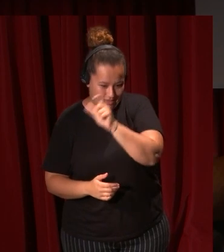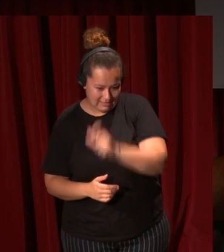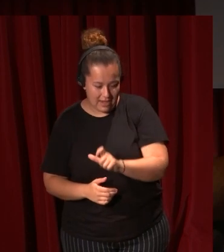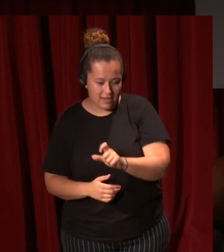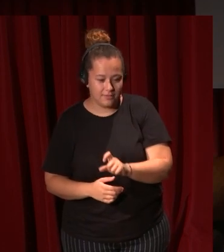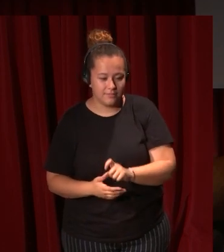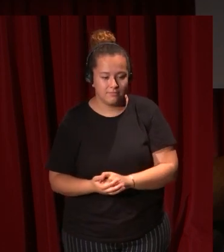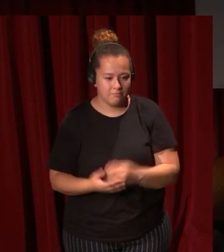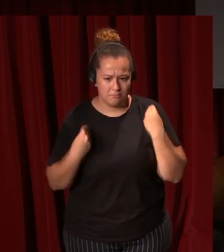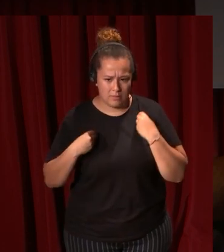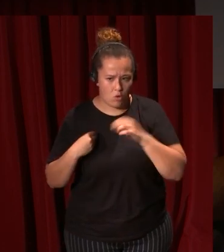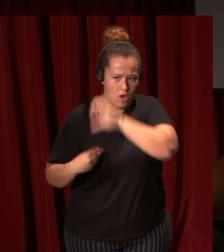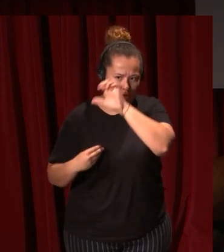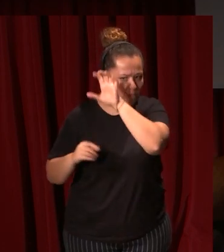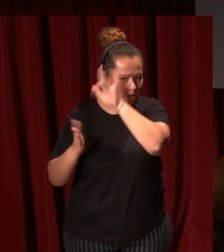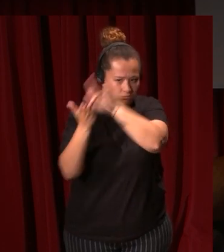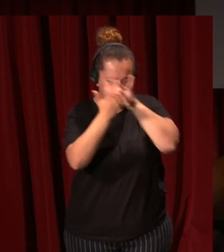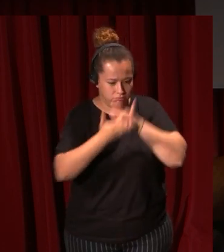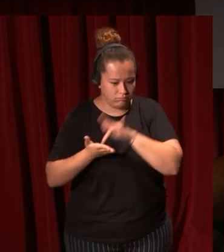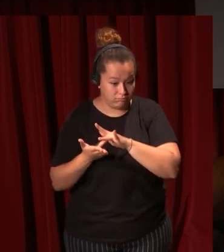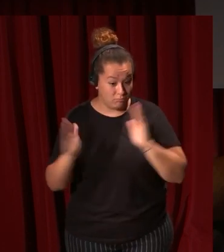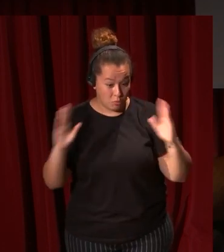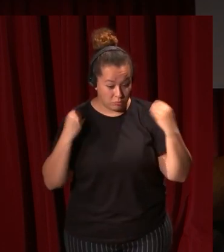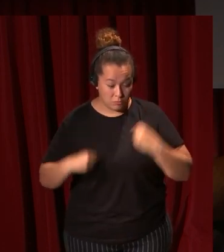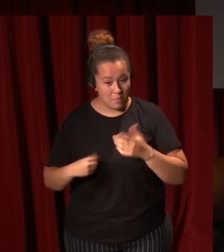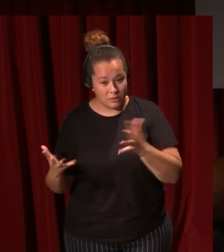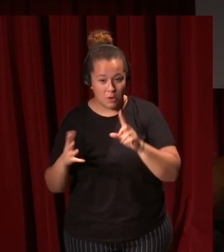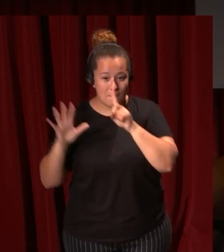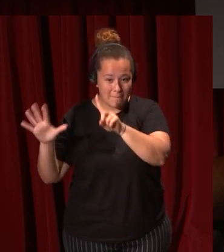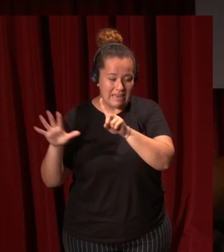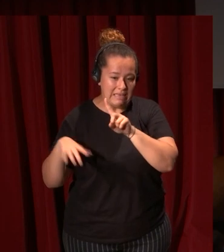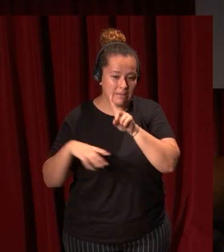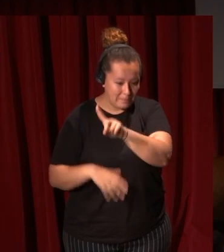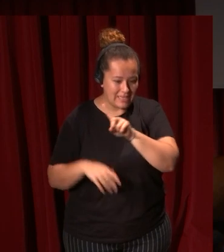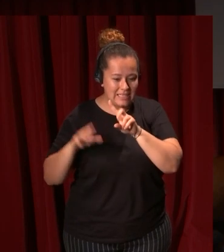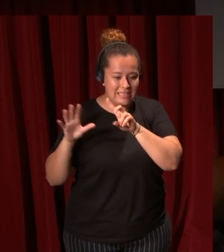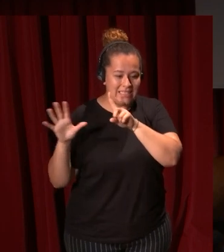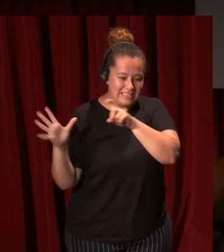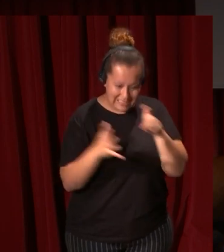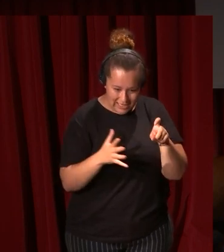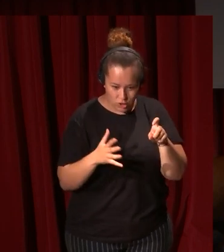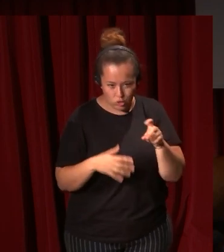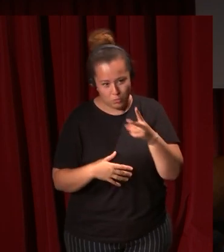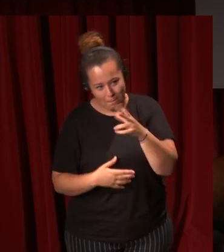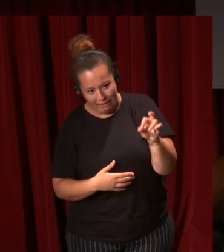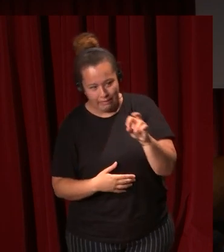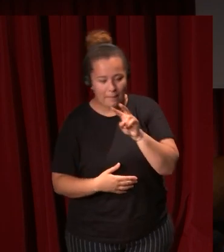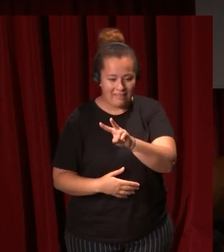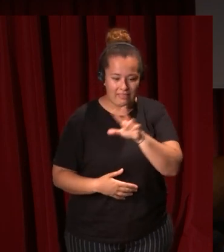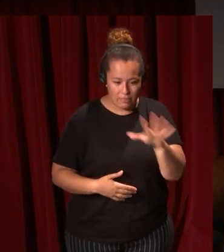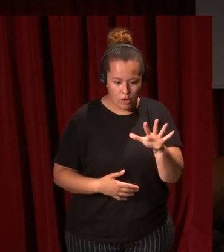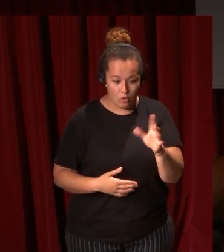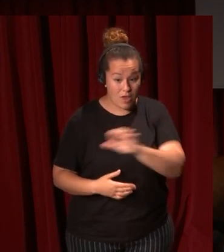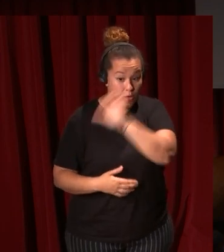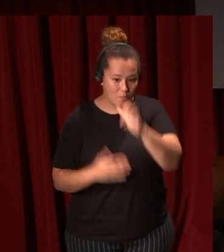en ese momento más o menos 1600 hasta más o menos 1620-25 se pone de moda en toda Europa este idioma